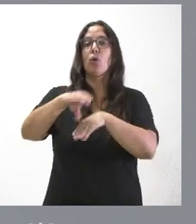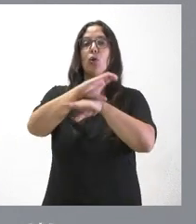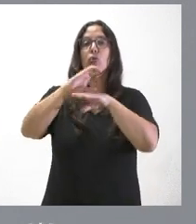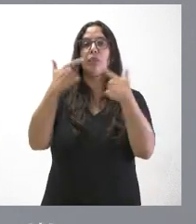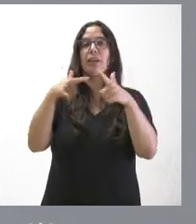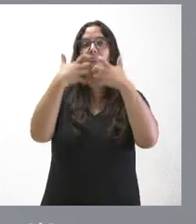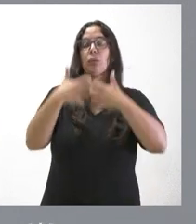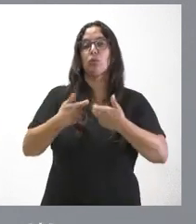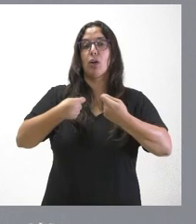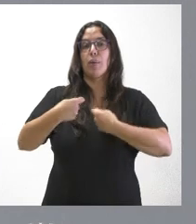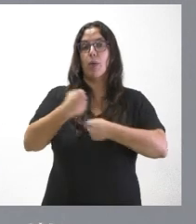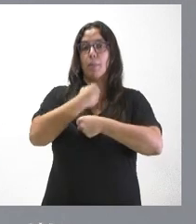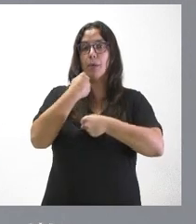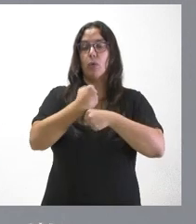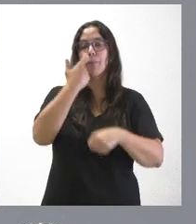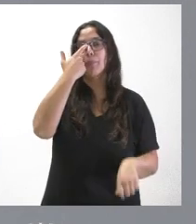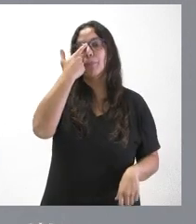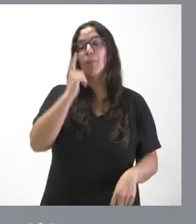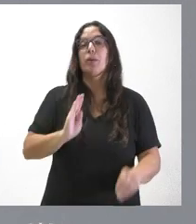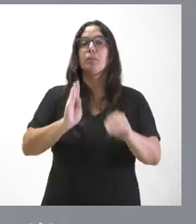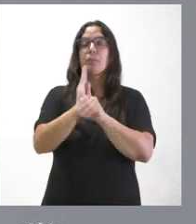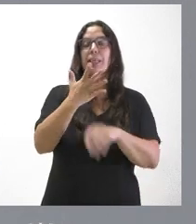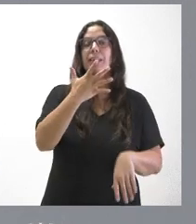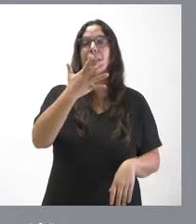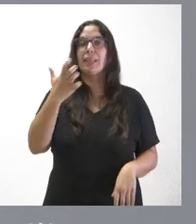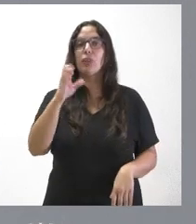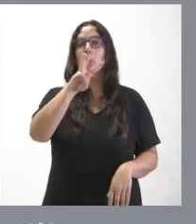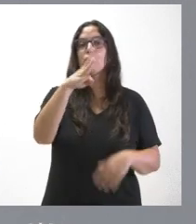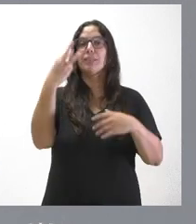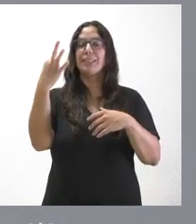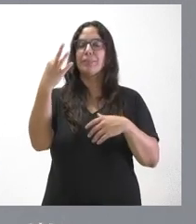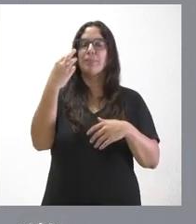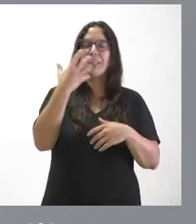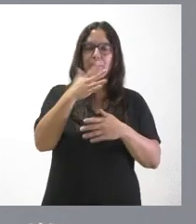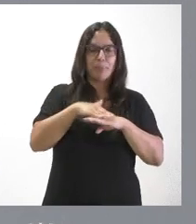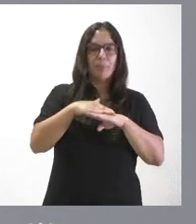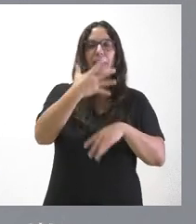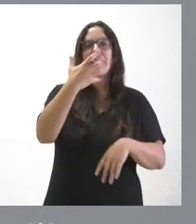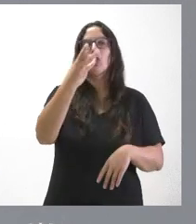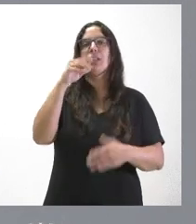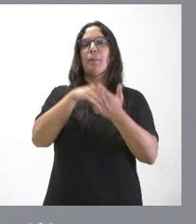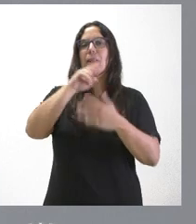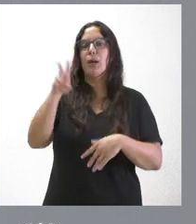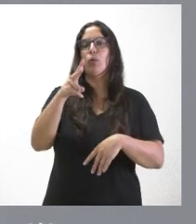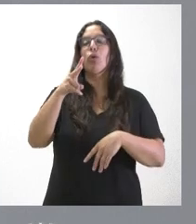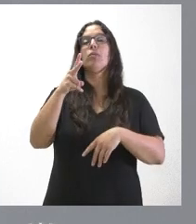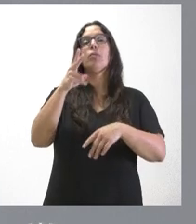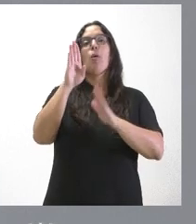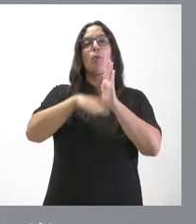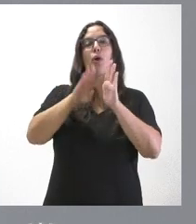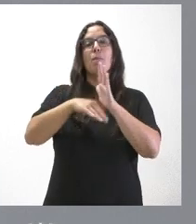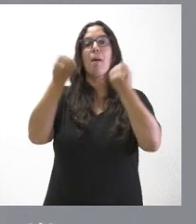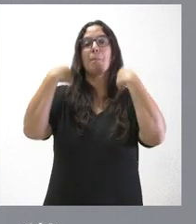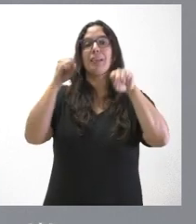Industria, Comercio y Empleo, se financia con 530.000 euros el programa de prácticas no laborales que se realiza con